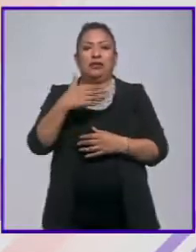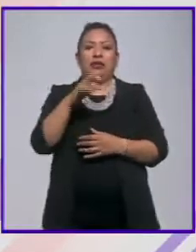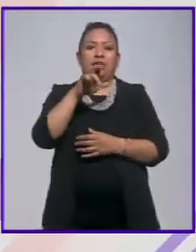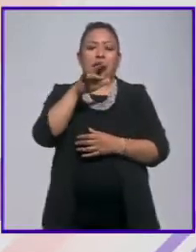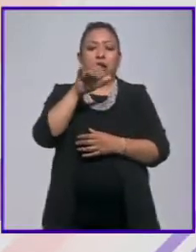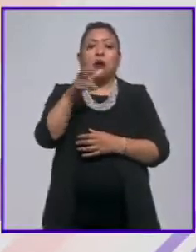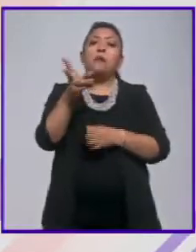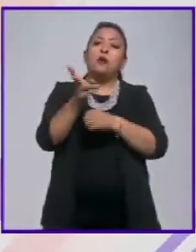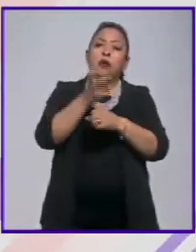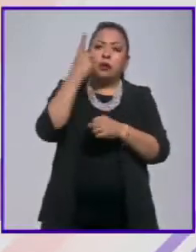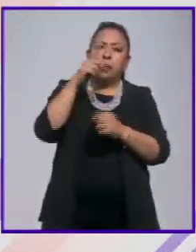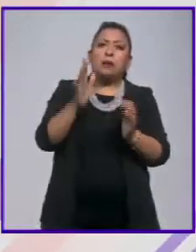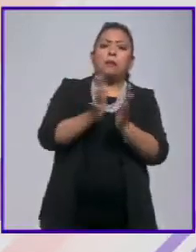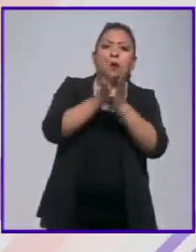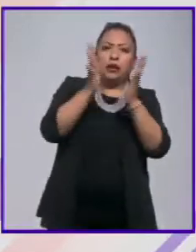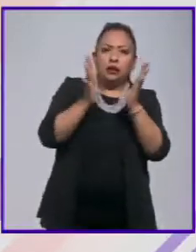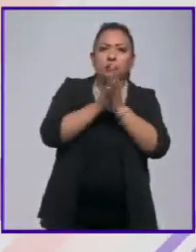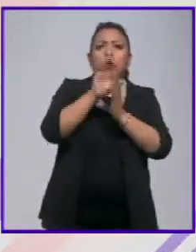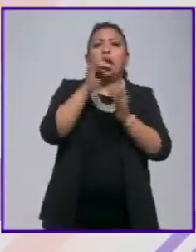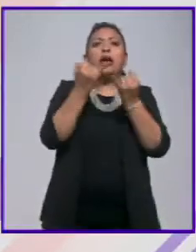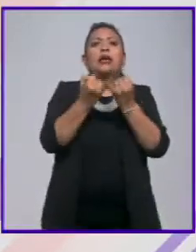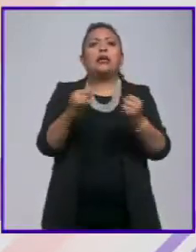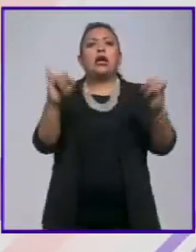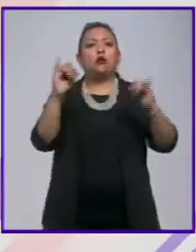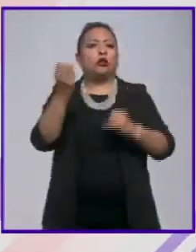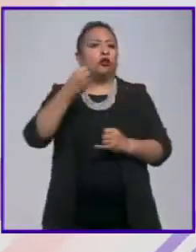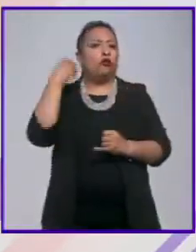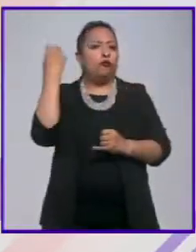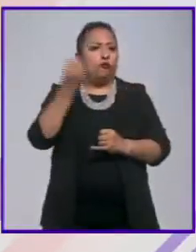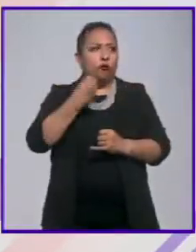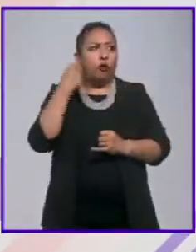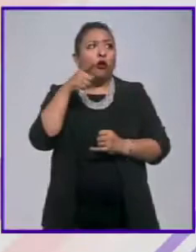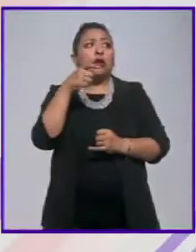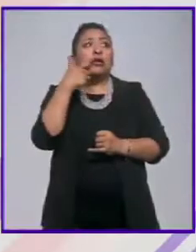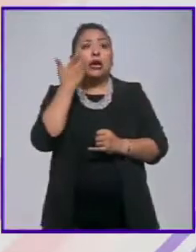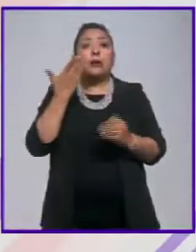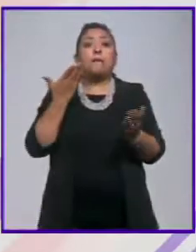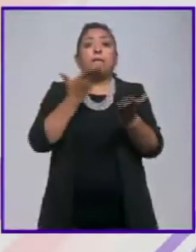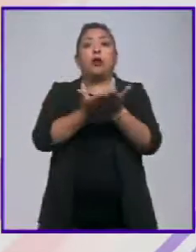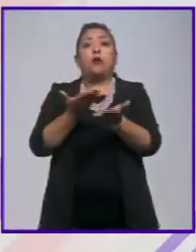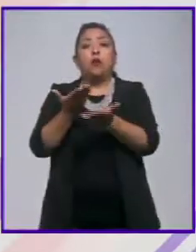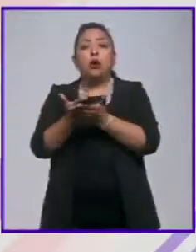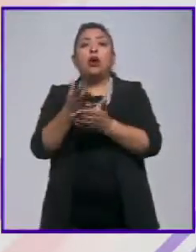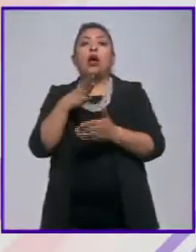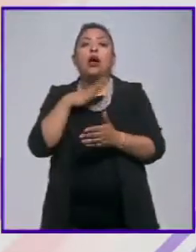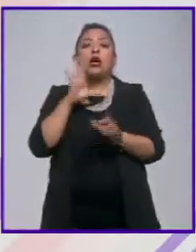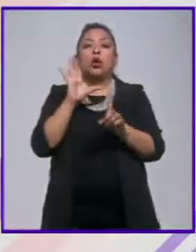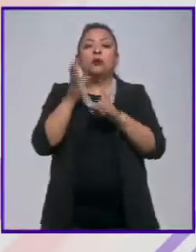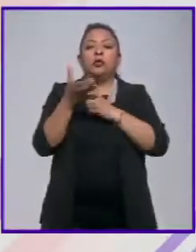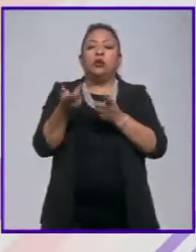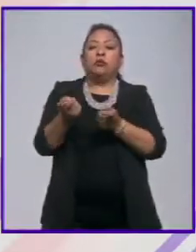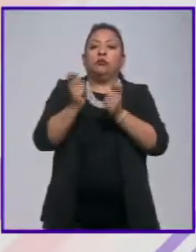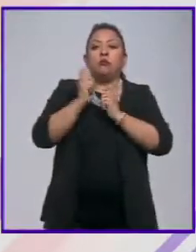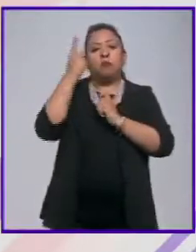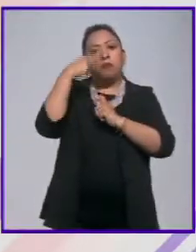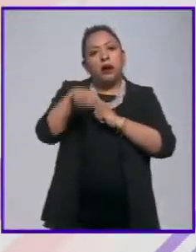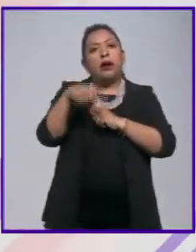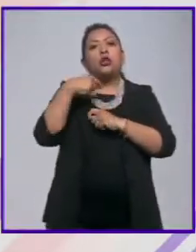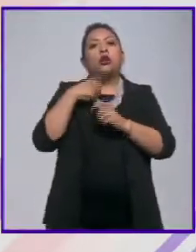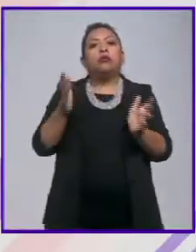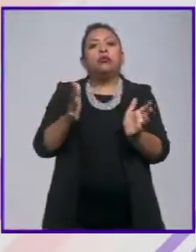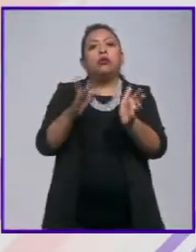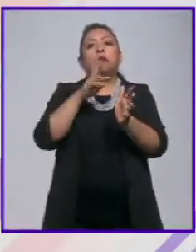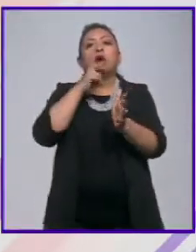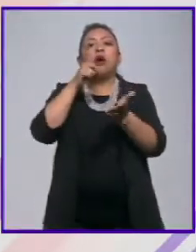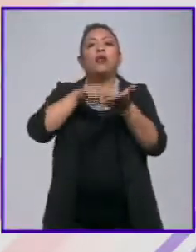hizo la invitación para participar en la inauguración al foro del cual se buscan propuestas que tome la comisión para impulsar mejoras